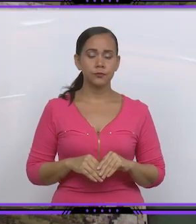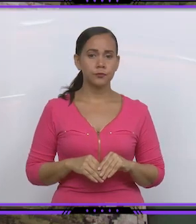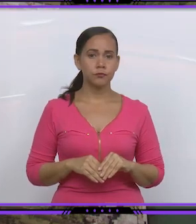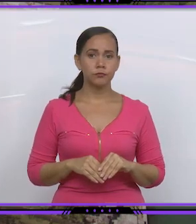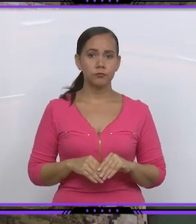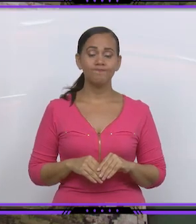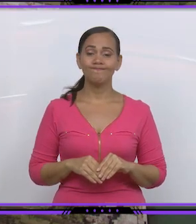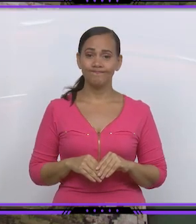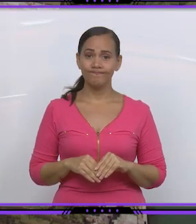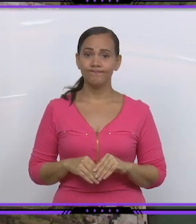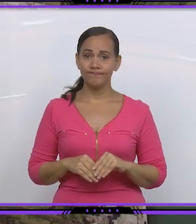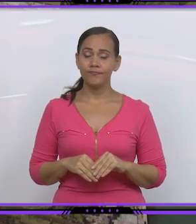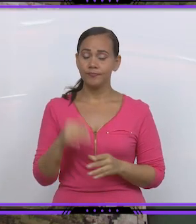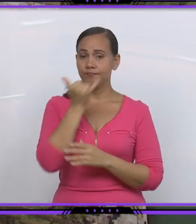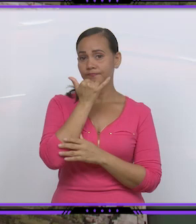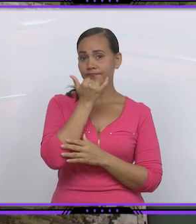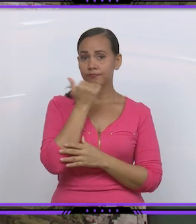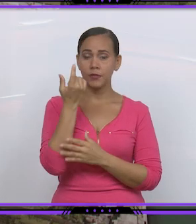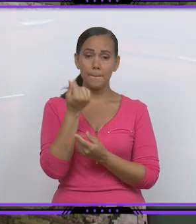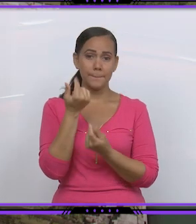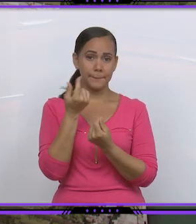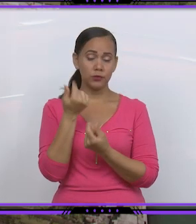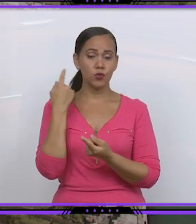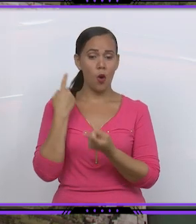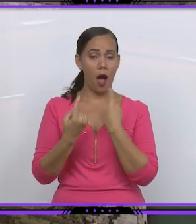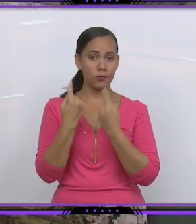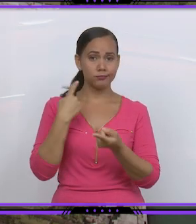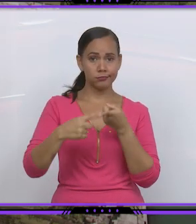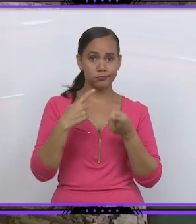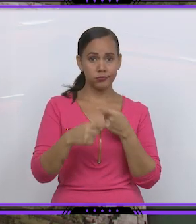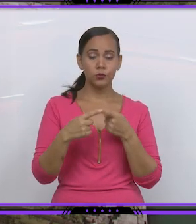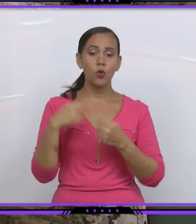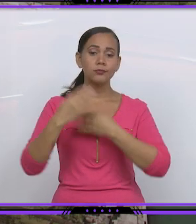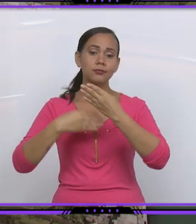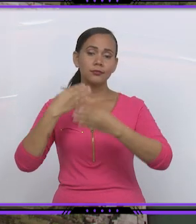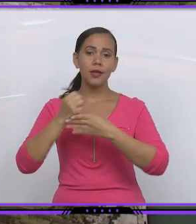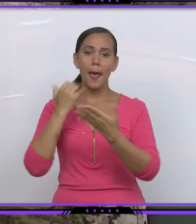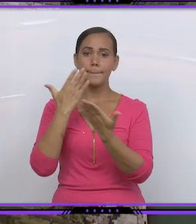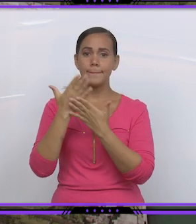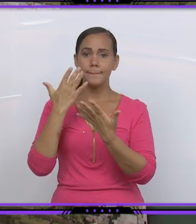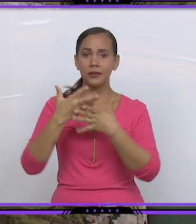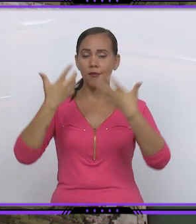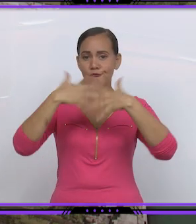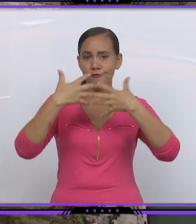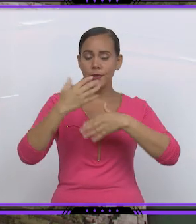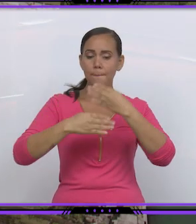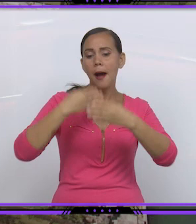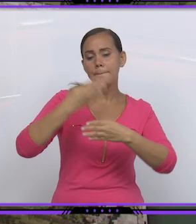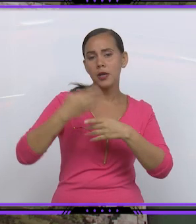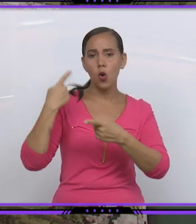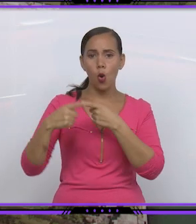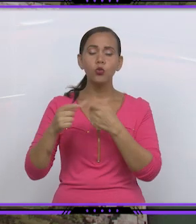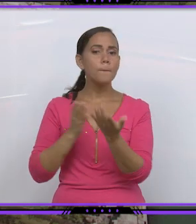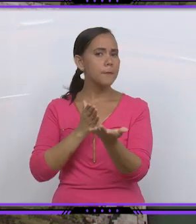Insatisfechos por el elevado precio de venta de muchos de sus artículos, los trabajadores de la empresa de productos sanitarios PROSA se enfrascan en